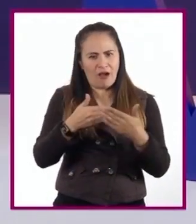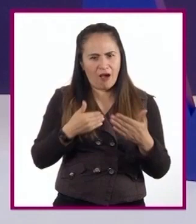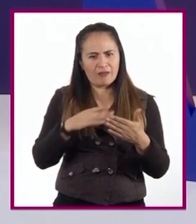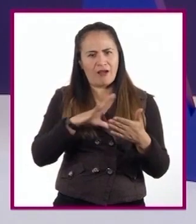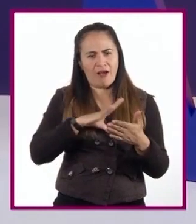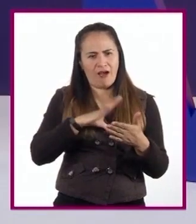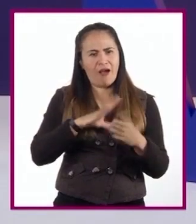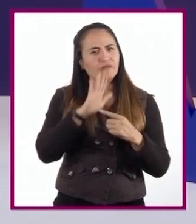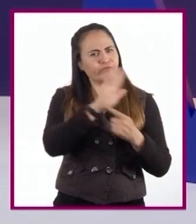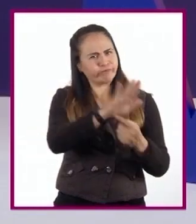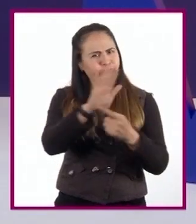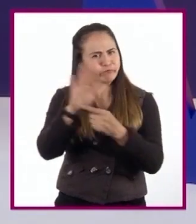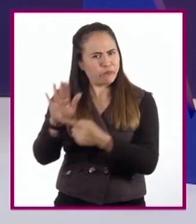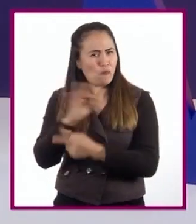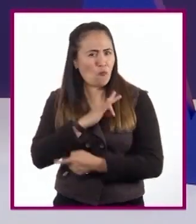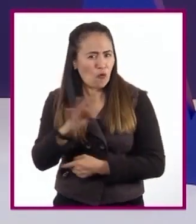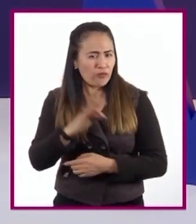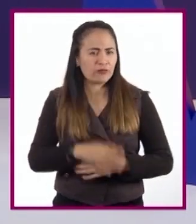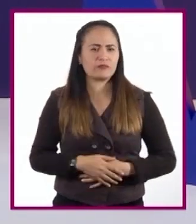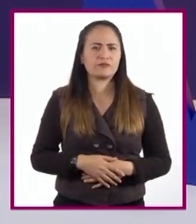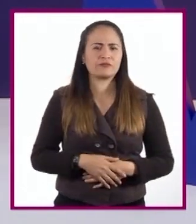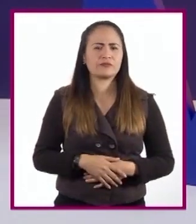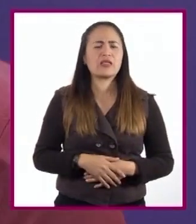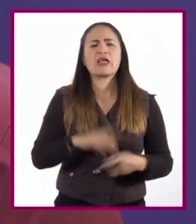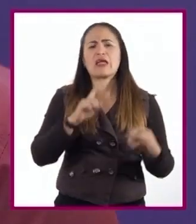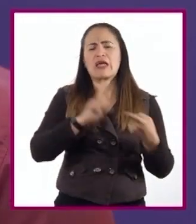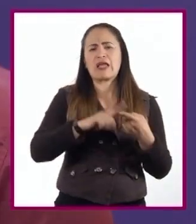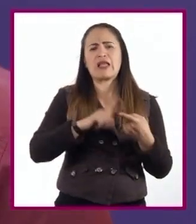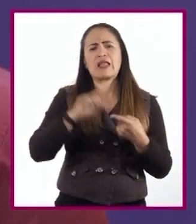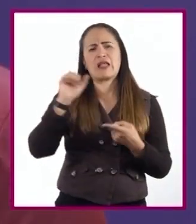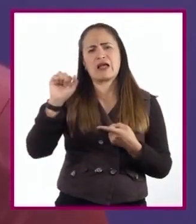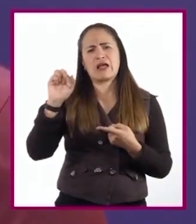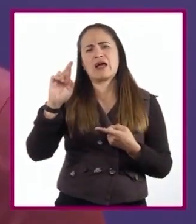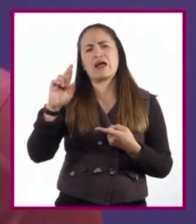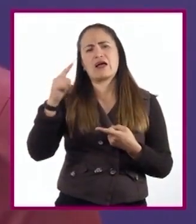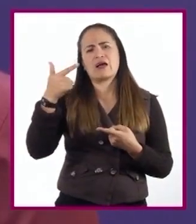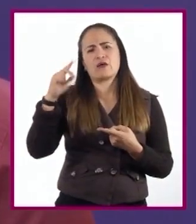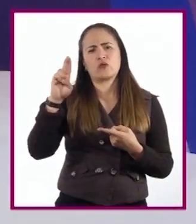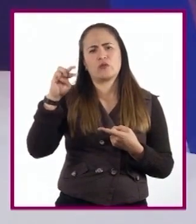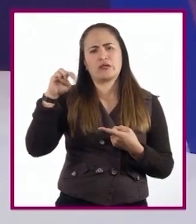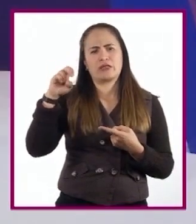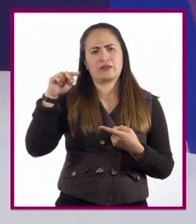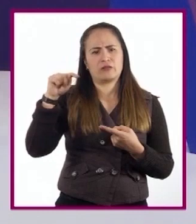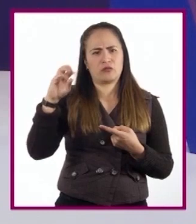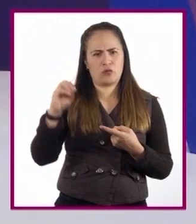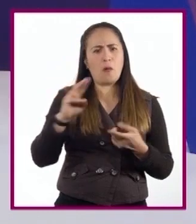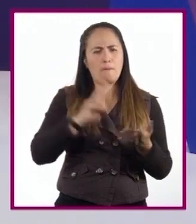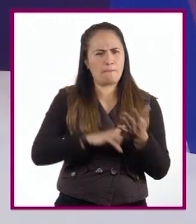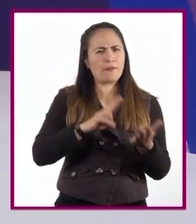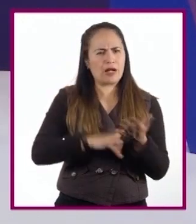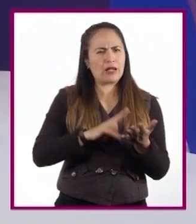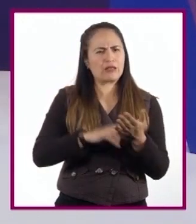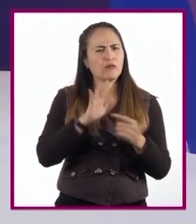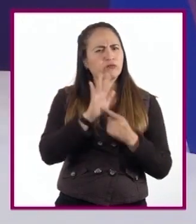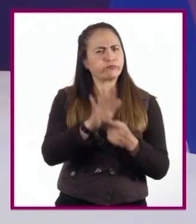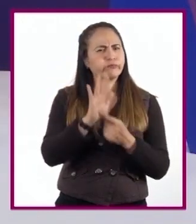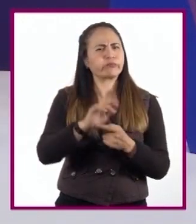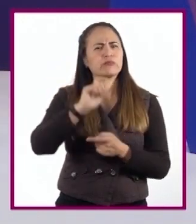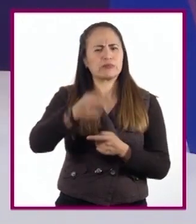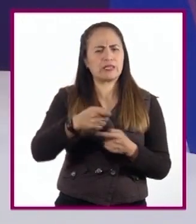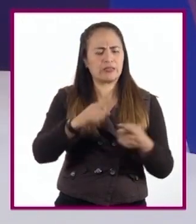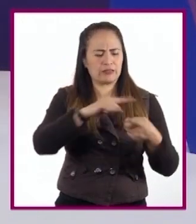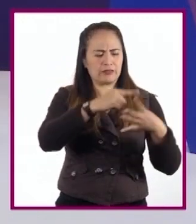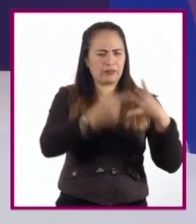¿Cuándo podríamos decir que un argumento es válido? Un argumento es válido cuando las premisas que sustentan la